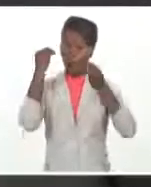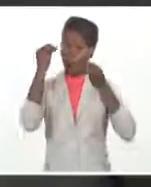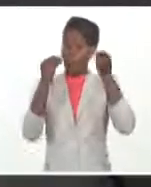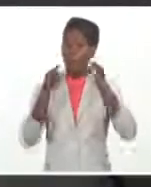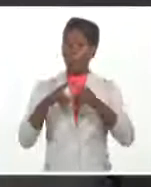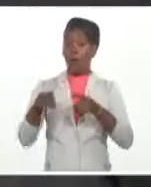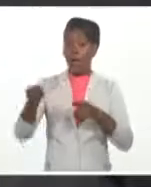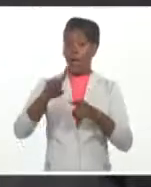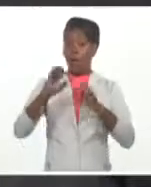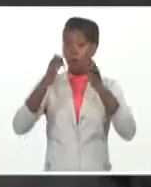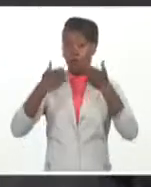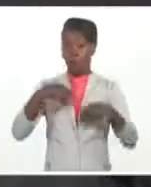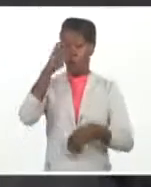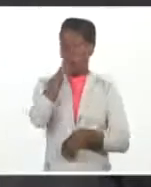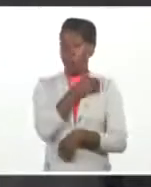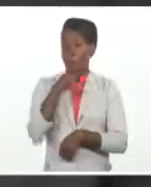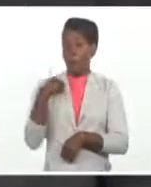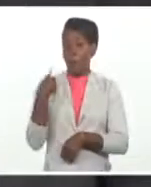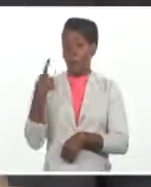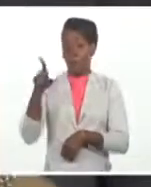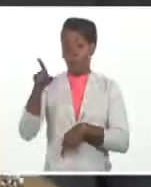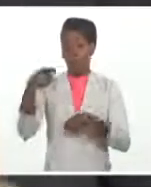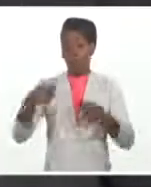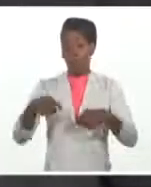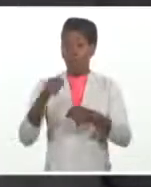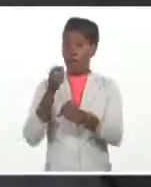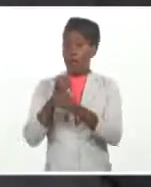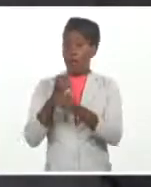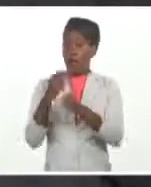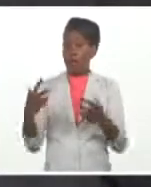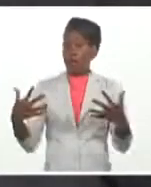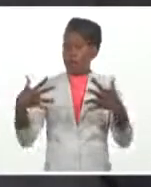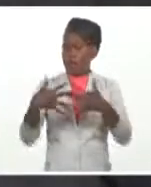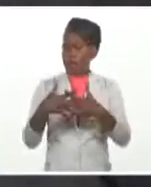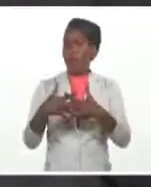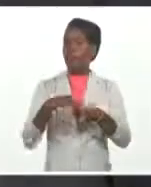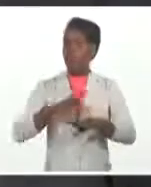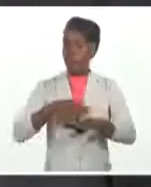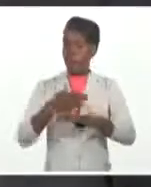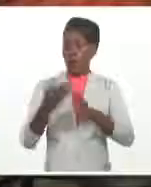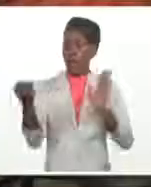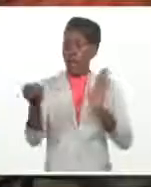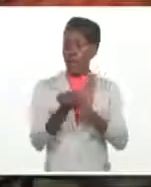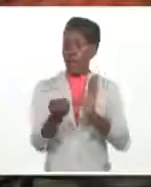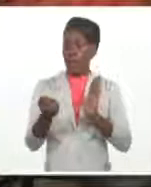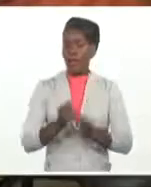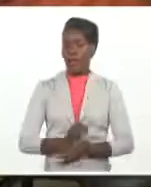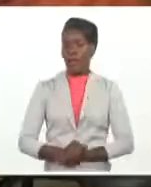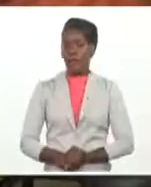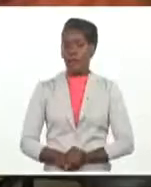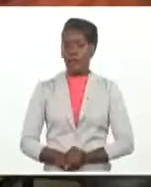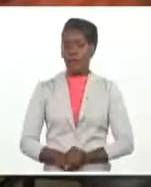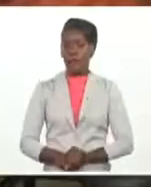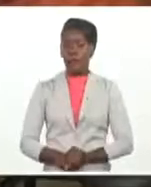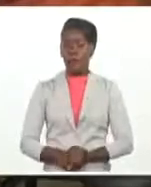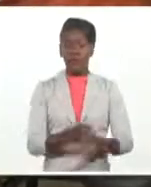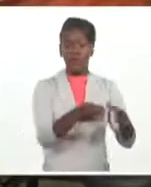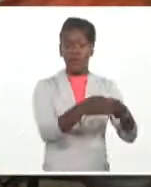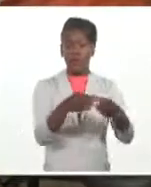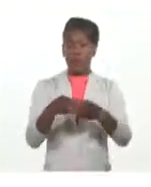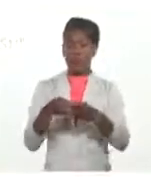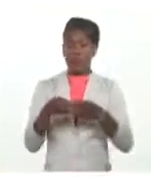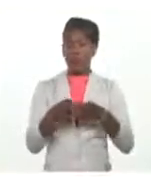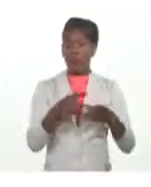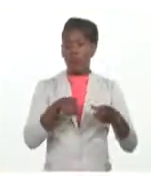después va a ser aplicado. Según refieren los creadores, tres soluciones informáticas se desarrollaron para que cualquier persona pueda